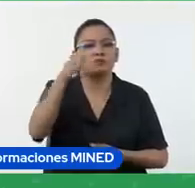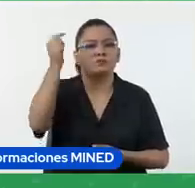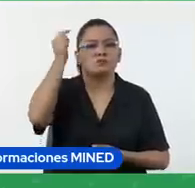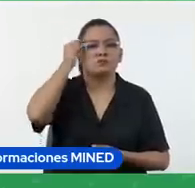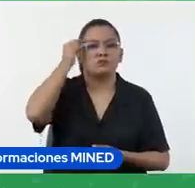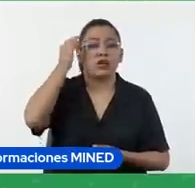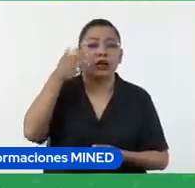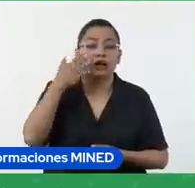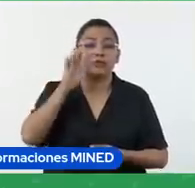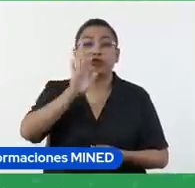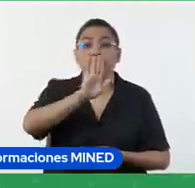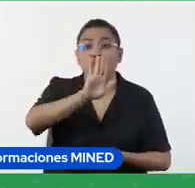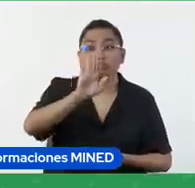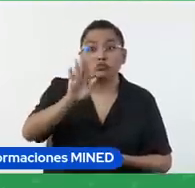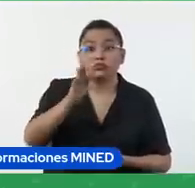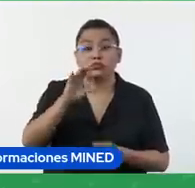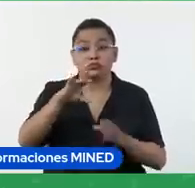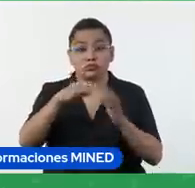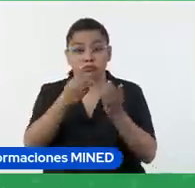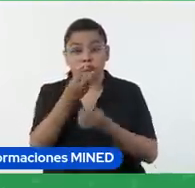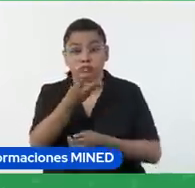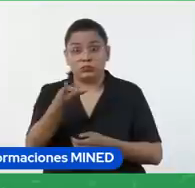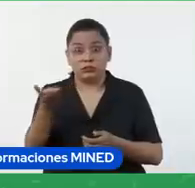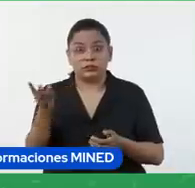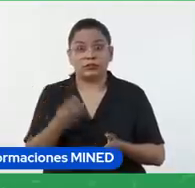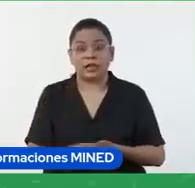para su clase, para su disciplina.